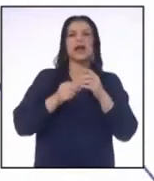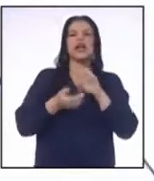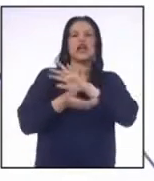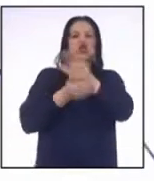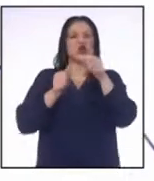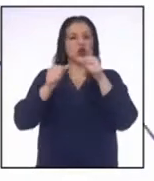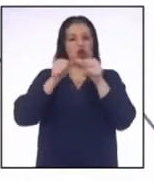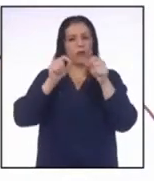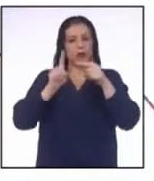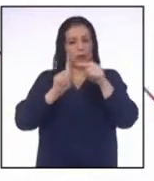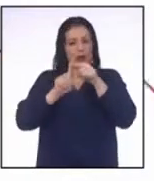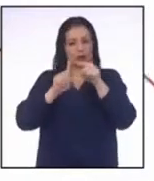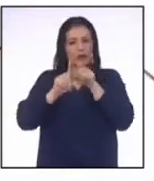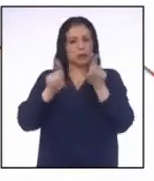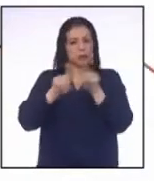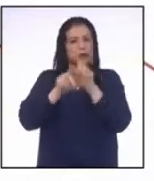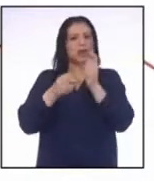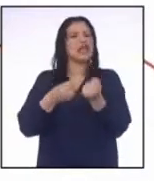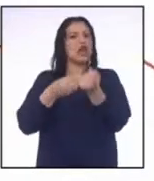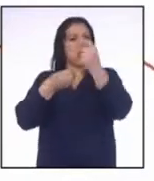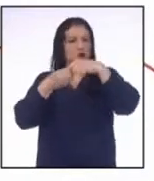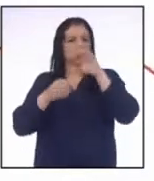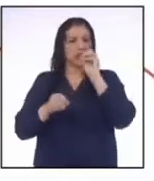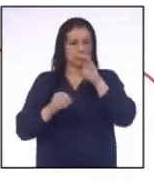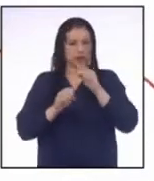positivos y también el 0